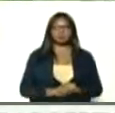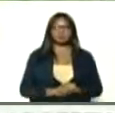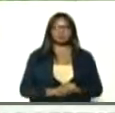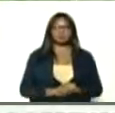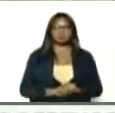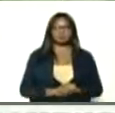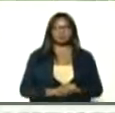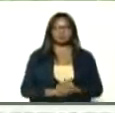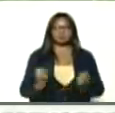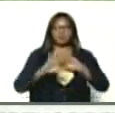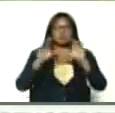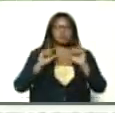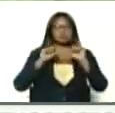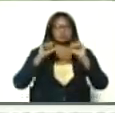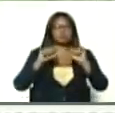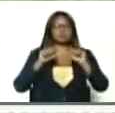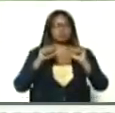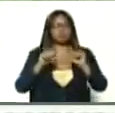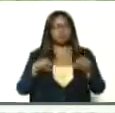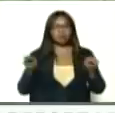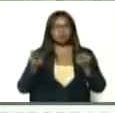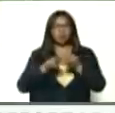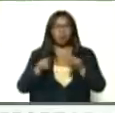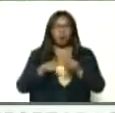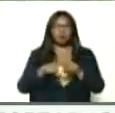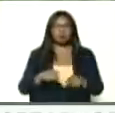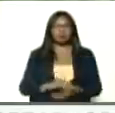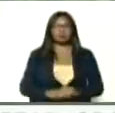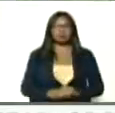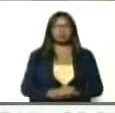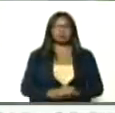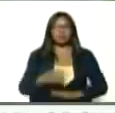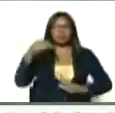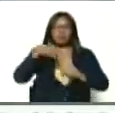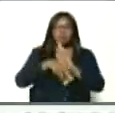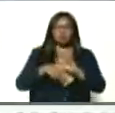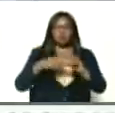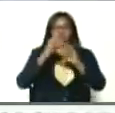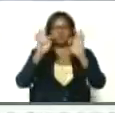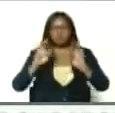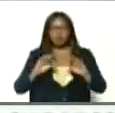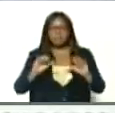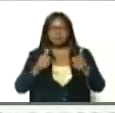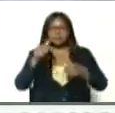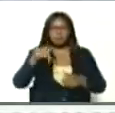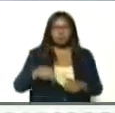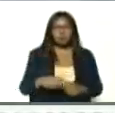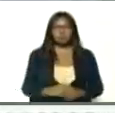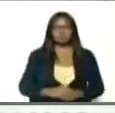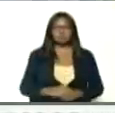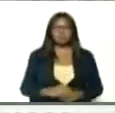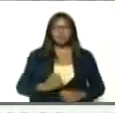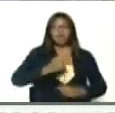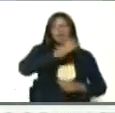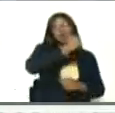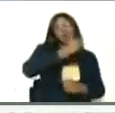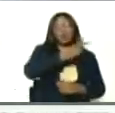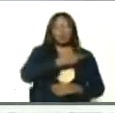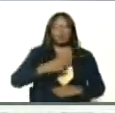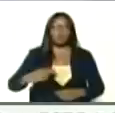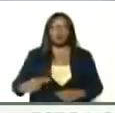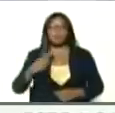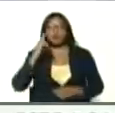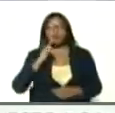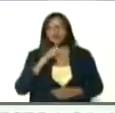correcto, sigan adelante, se vayan, a fondo, en la operación, que arrancamos hoy, escudo bolivariano, estamos en la